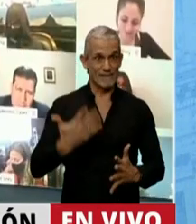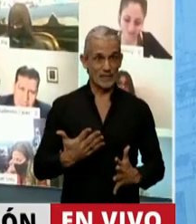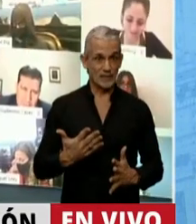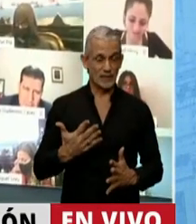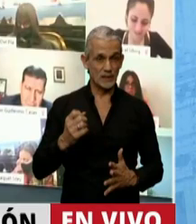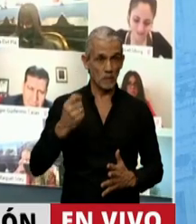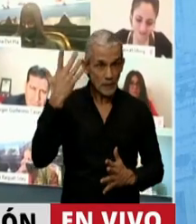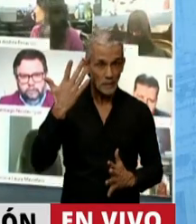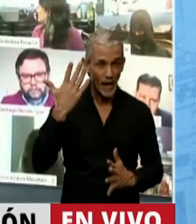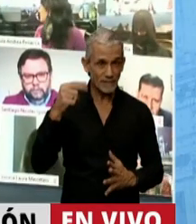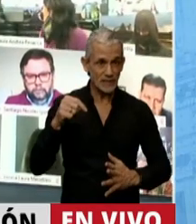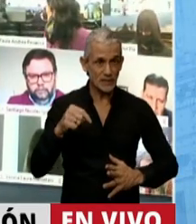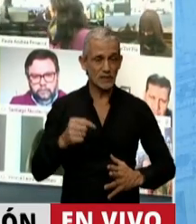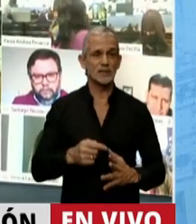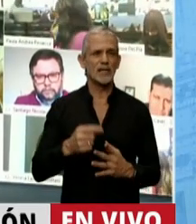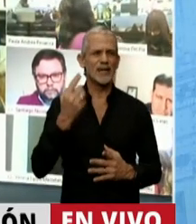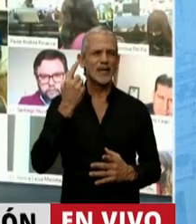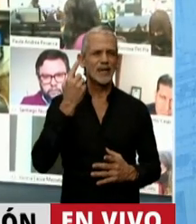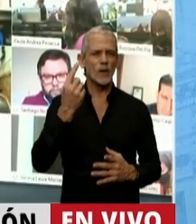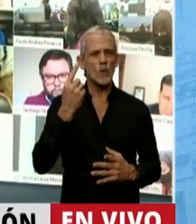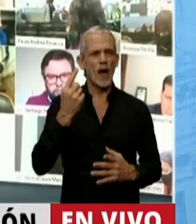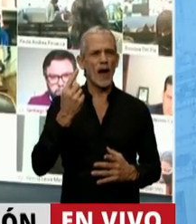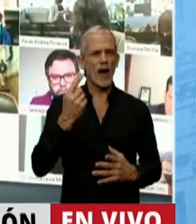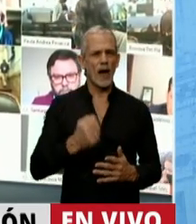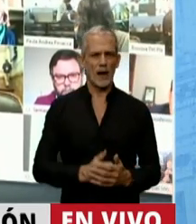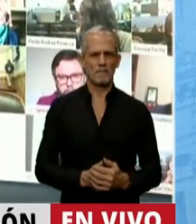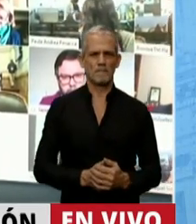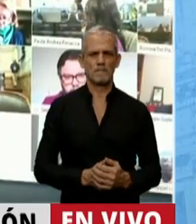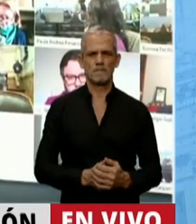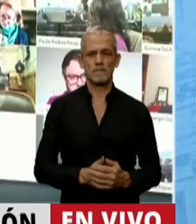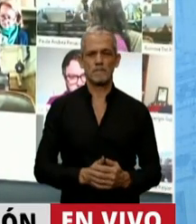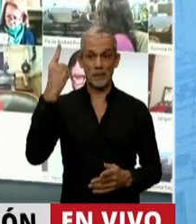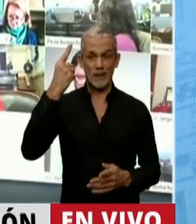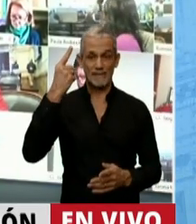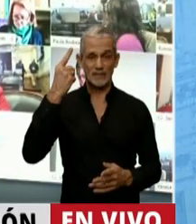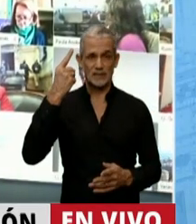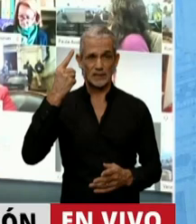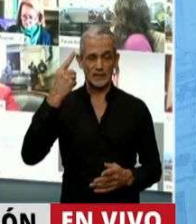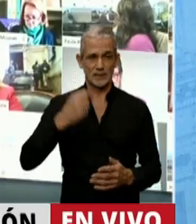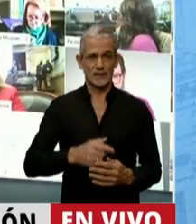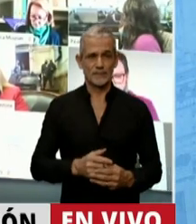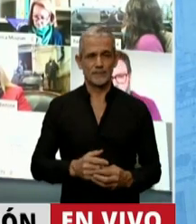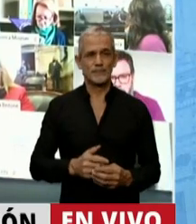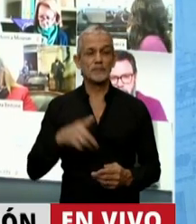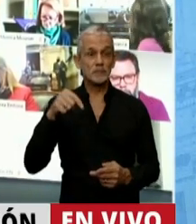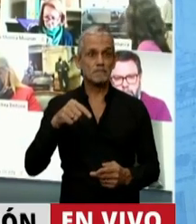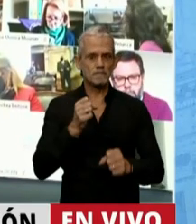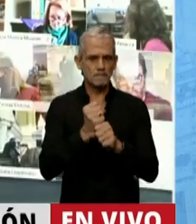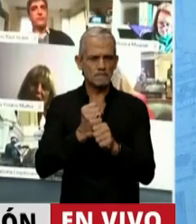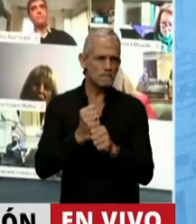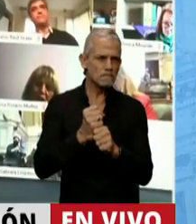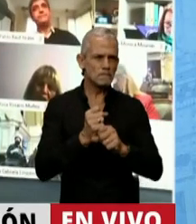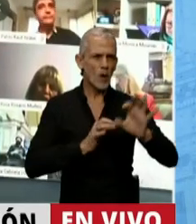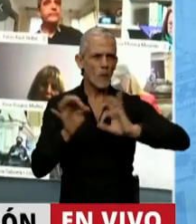que se trabaja con una